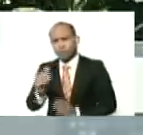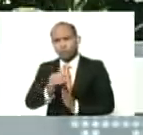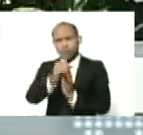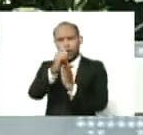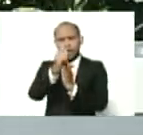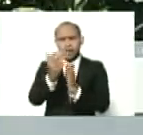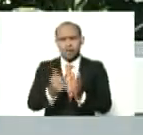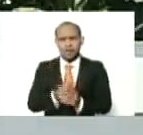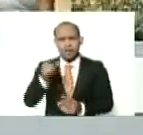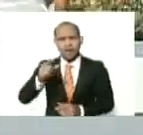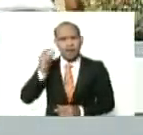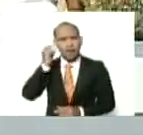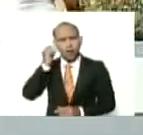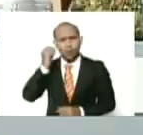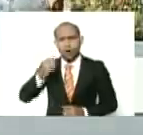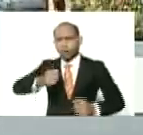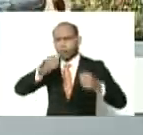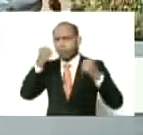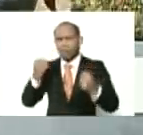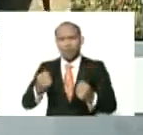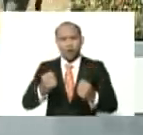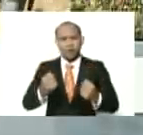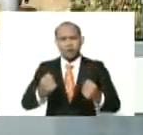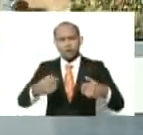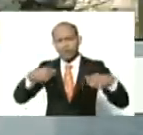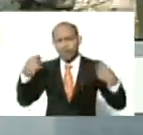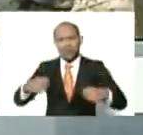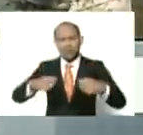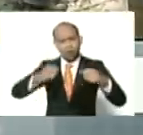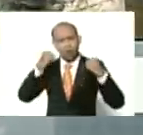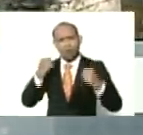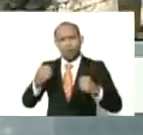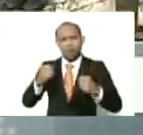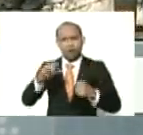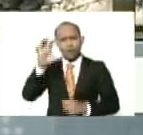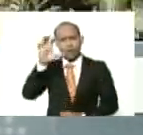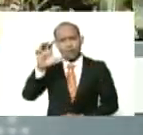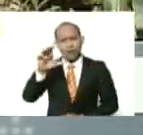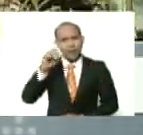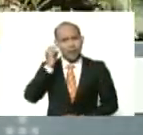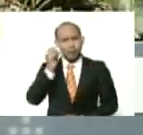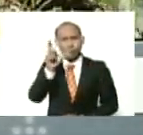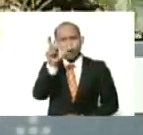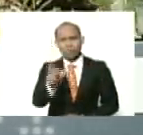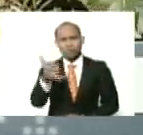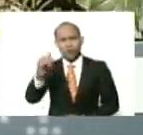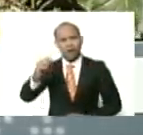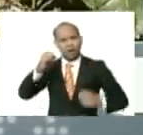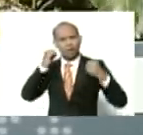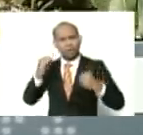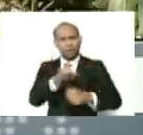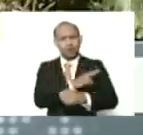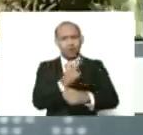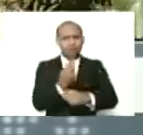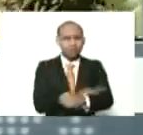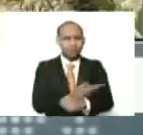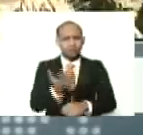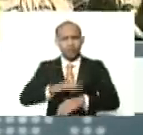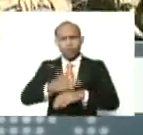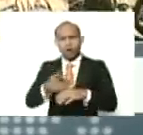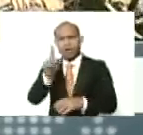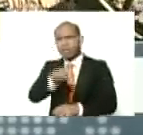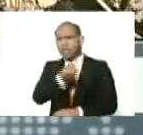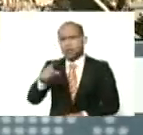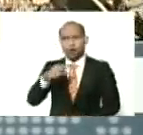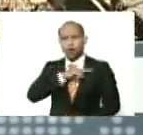dice Eglés, aquí las mujeres estamos muy fuertes y yo creo que las mujeres en el país están muy fuertes porque si no, no hubiéramos resistido